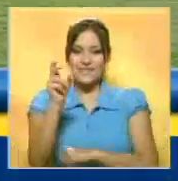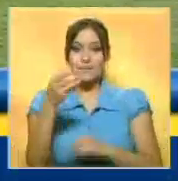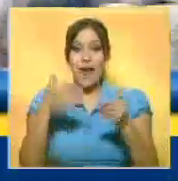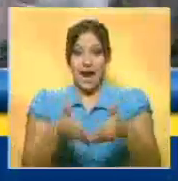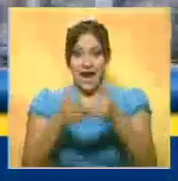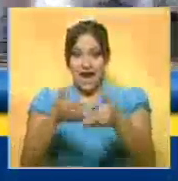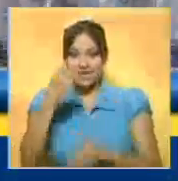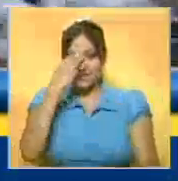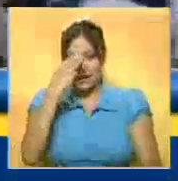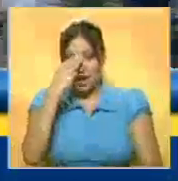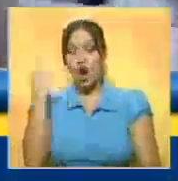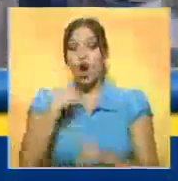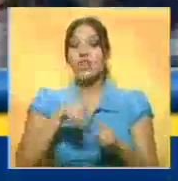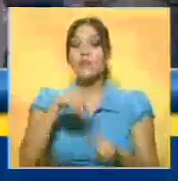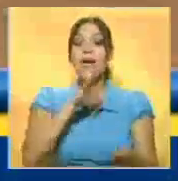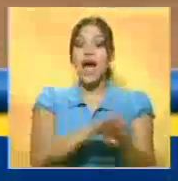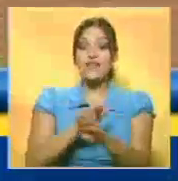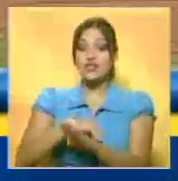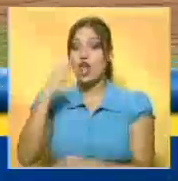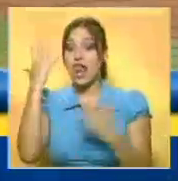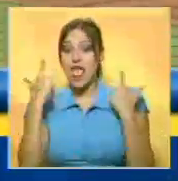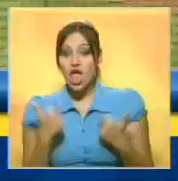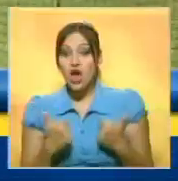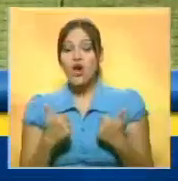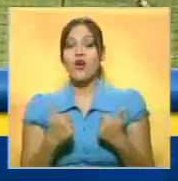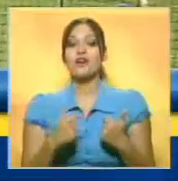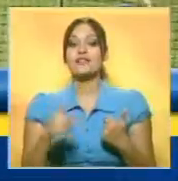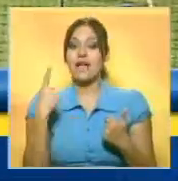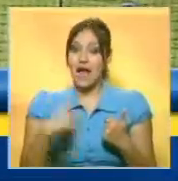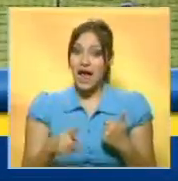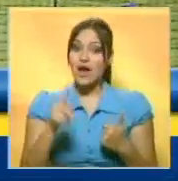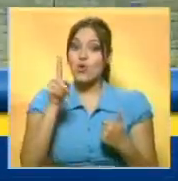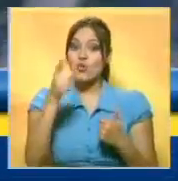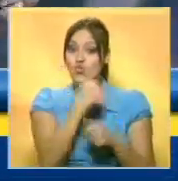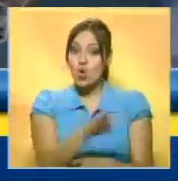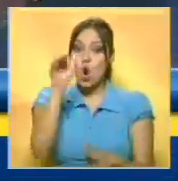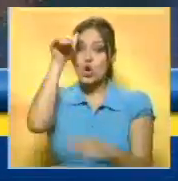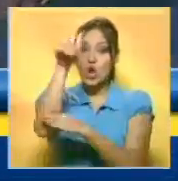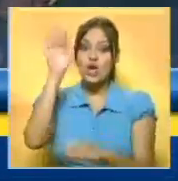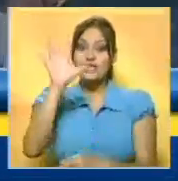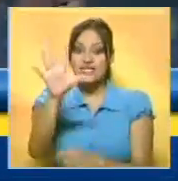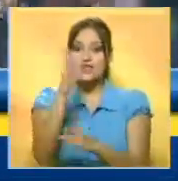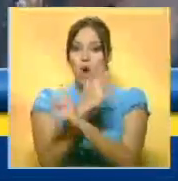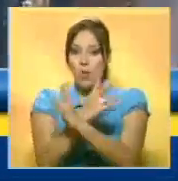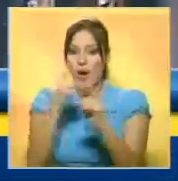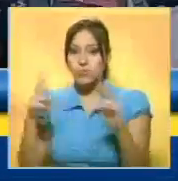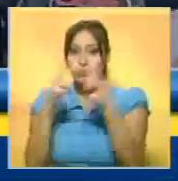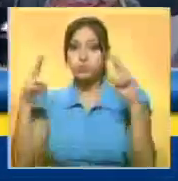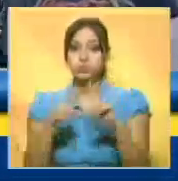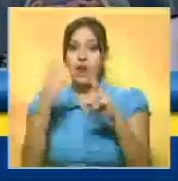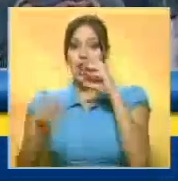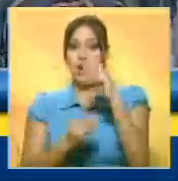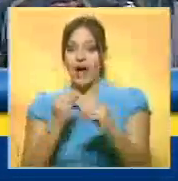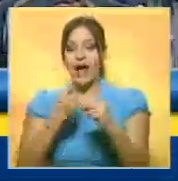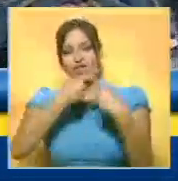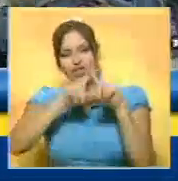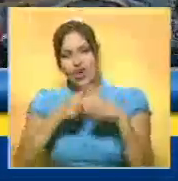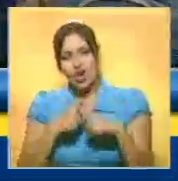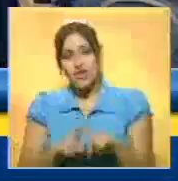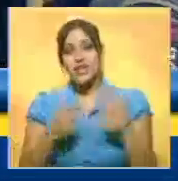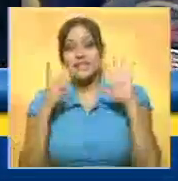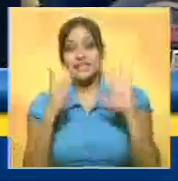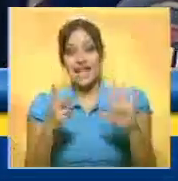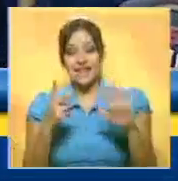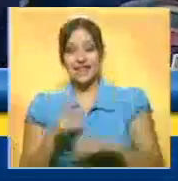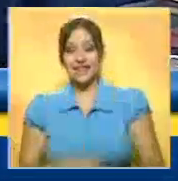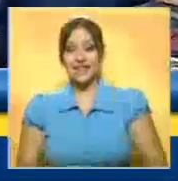Además, como dato curioso, el Caracas ha conectado por lo menos un honrón en los cinco encuentros efectuados. En total son siete.